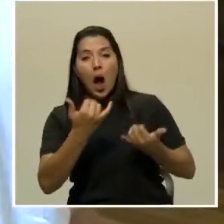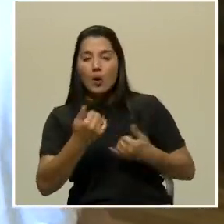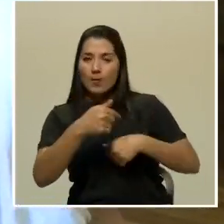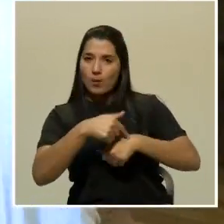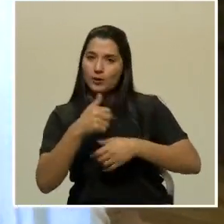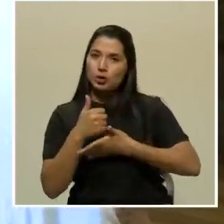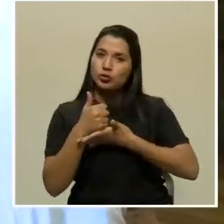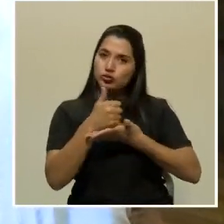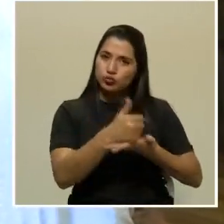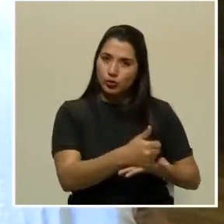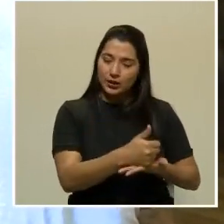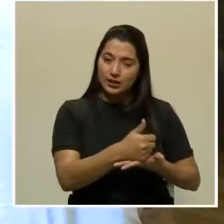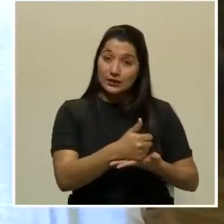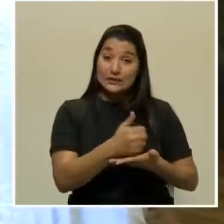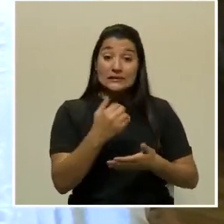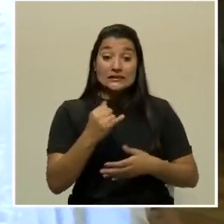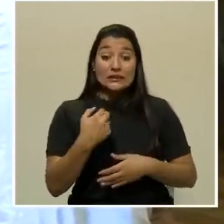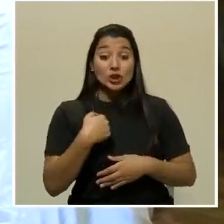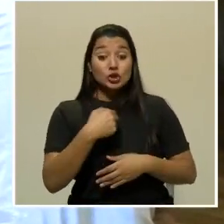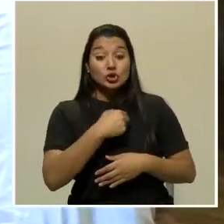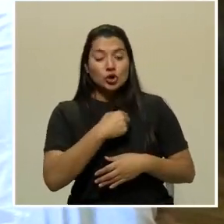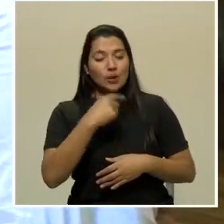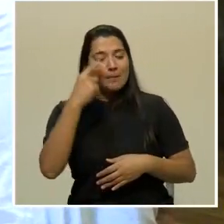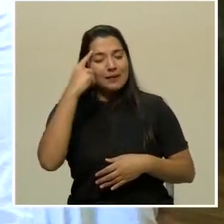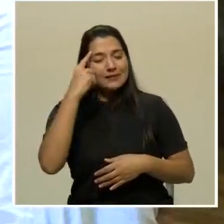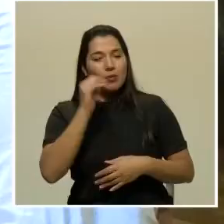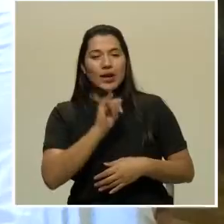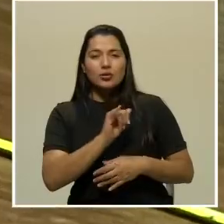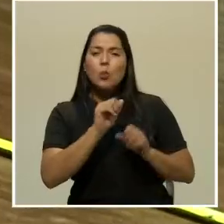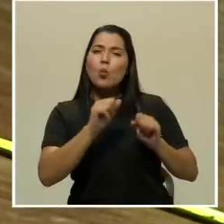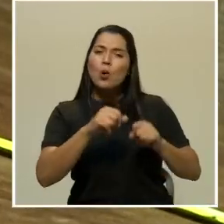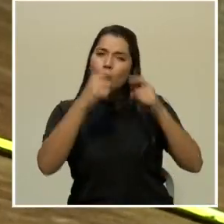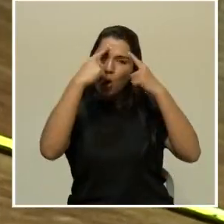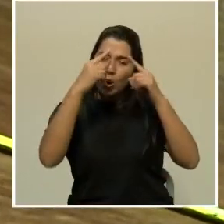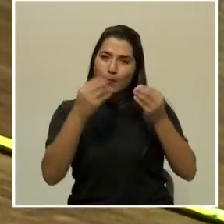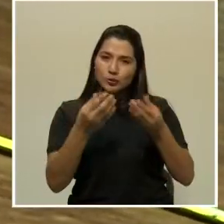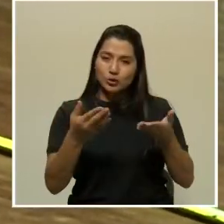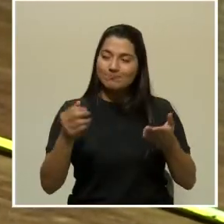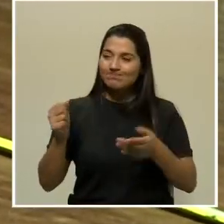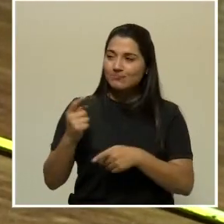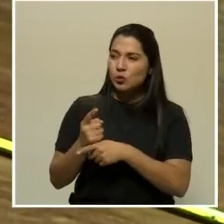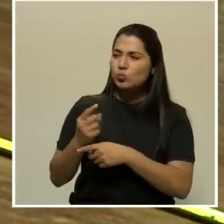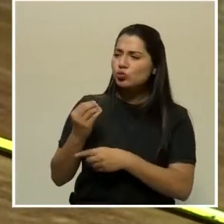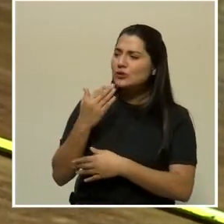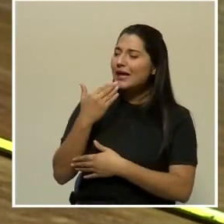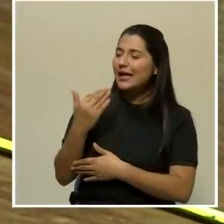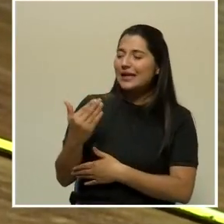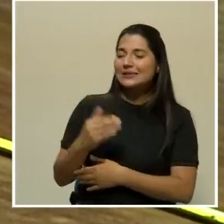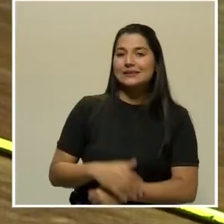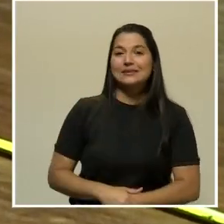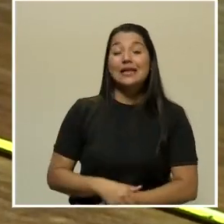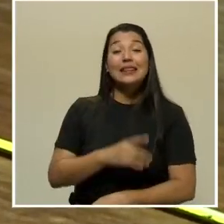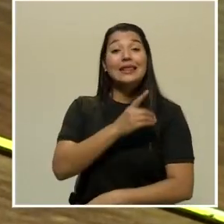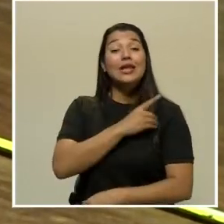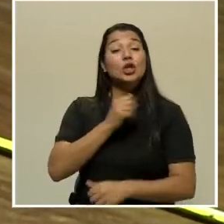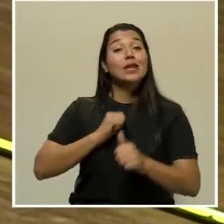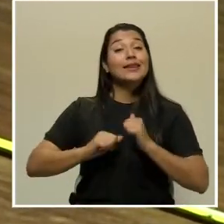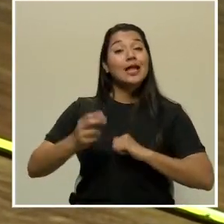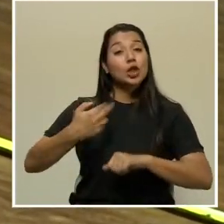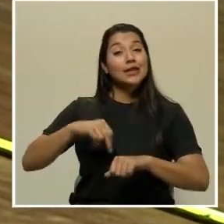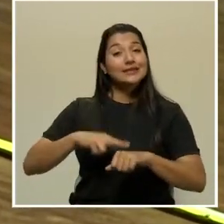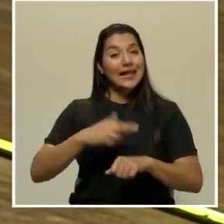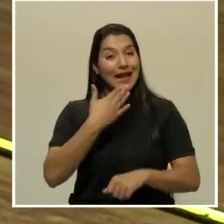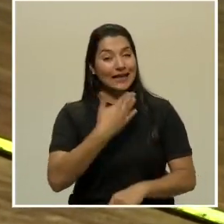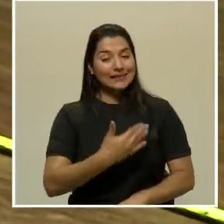creo que si terminamos pensando en eso vamos a lograr muchas cosas. Así es, muchas gracias Karina Salguero, directora del Teatro Nacional.